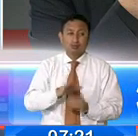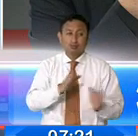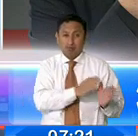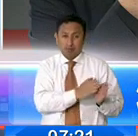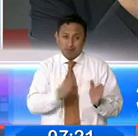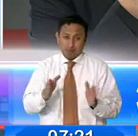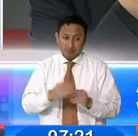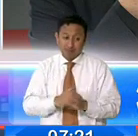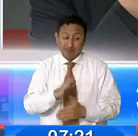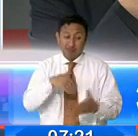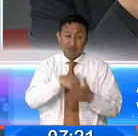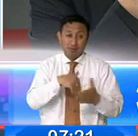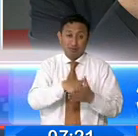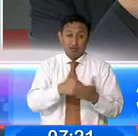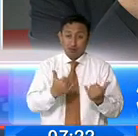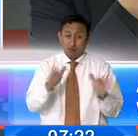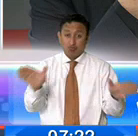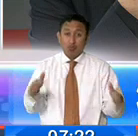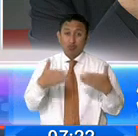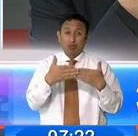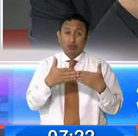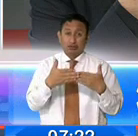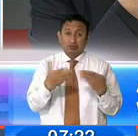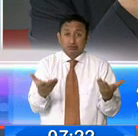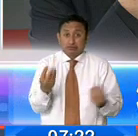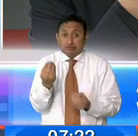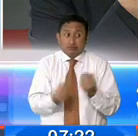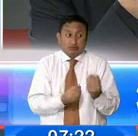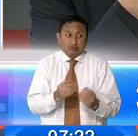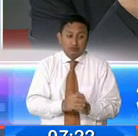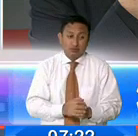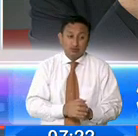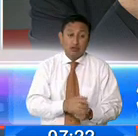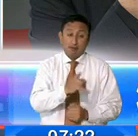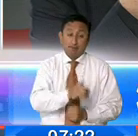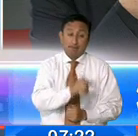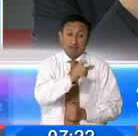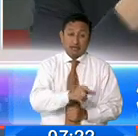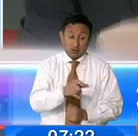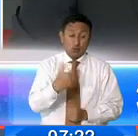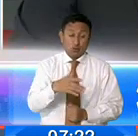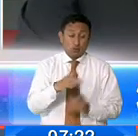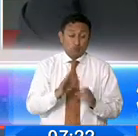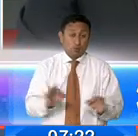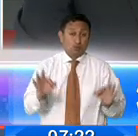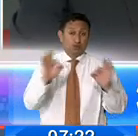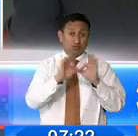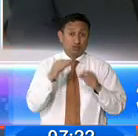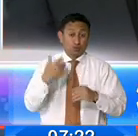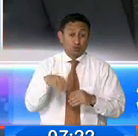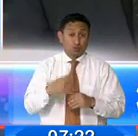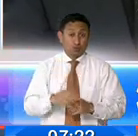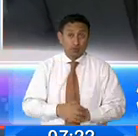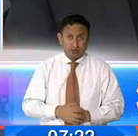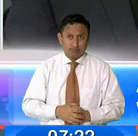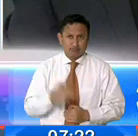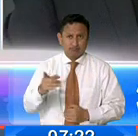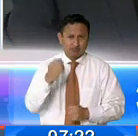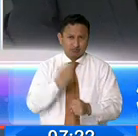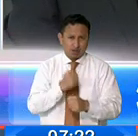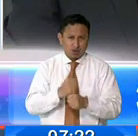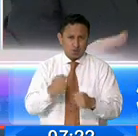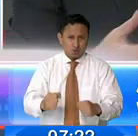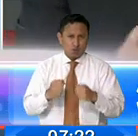truncada porque las fronteras están cerradas. Entonces, el número es importante, Roberto. Es un número importante. Trabajo fuerte y